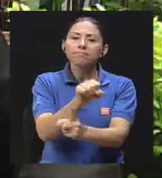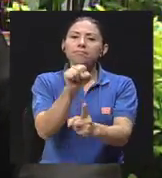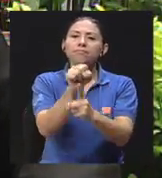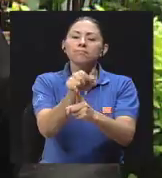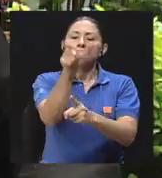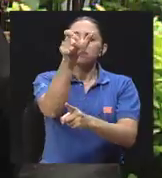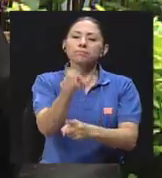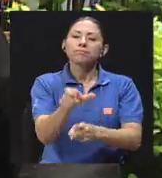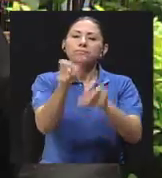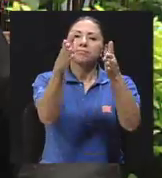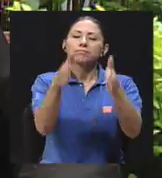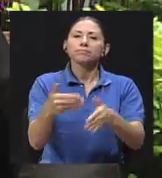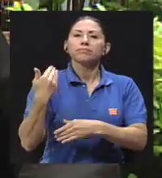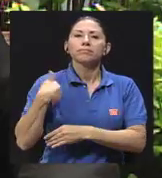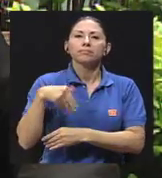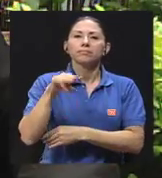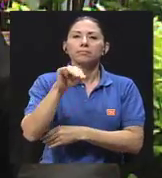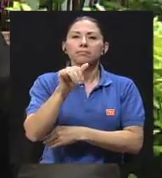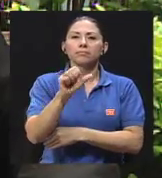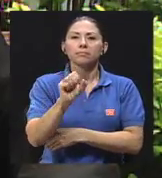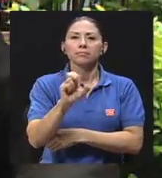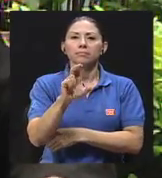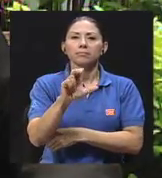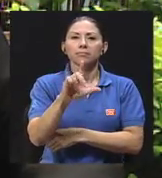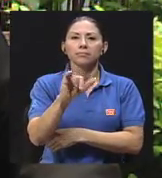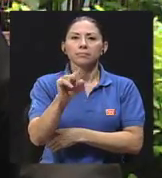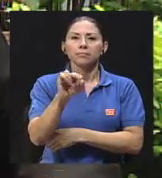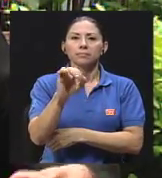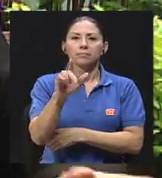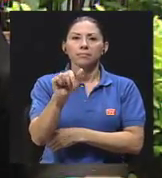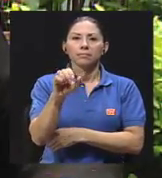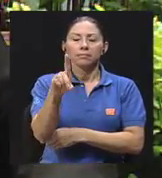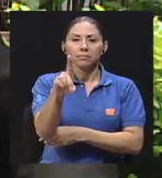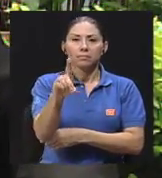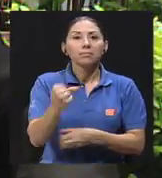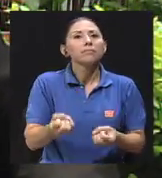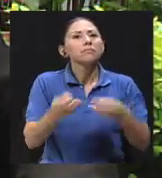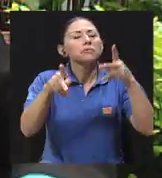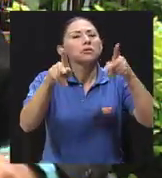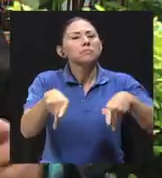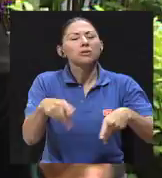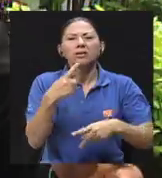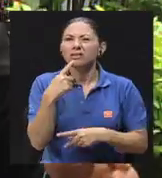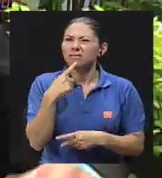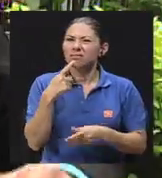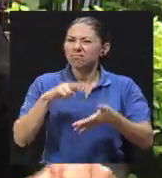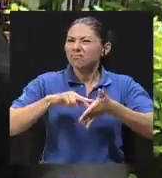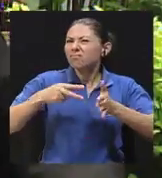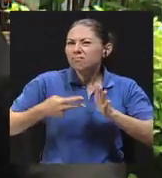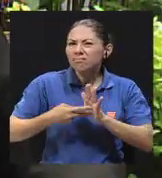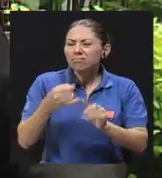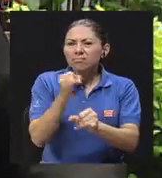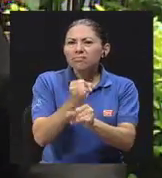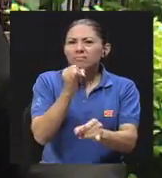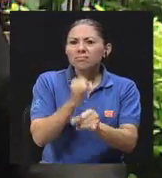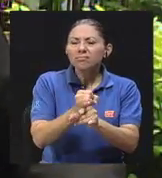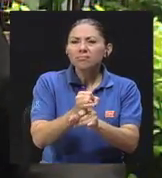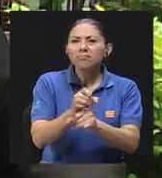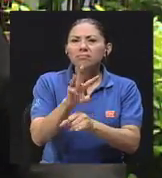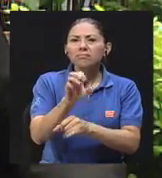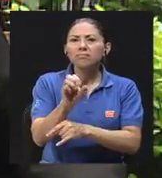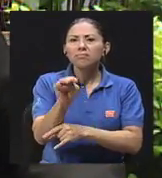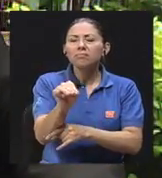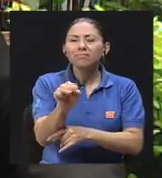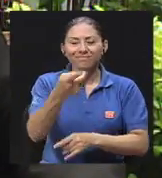masculinidad. El Instituto UEM, que casi siempre nos pregunta qué significa UEM, si son siglas o qué es, nosotros lo